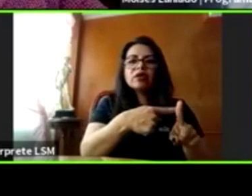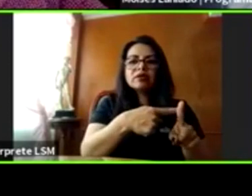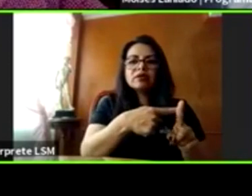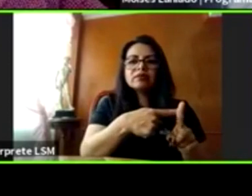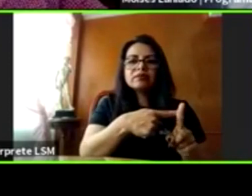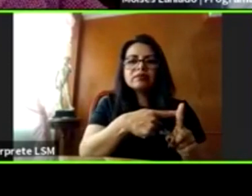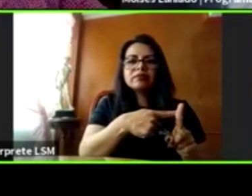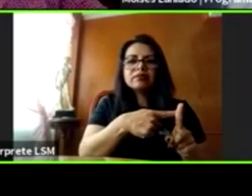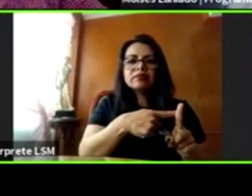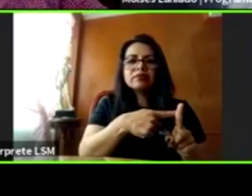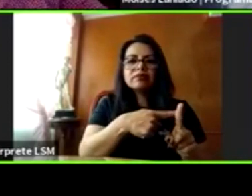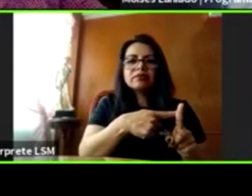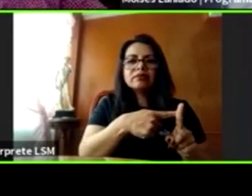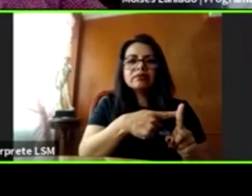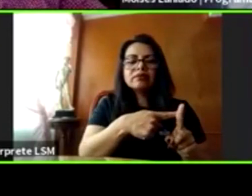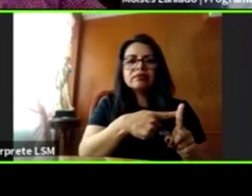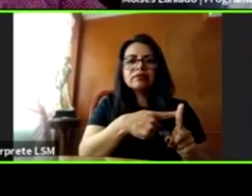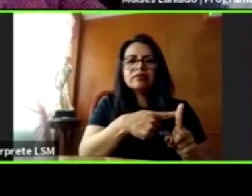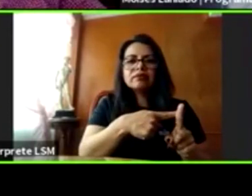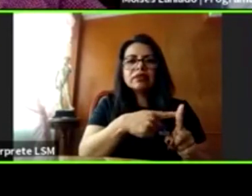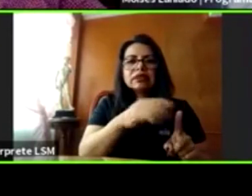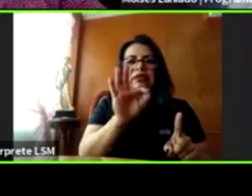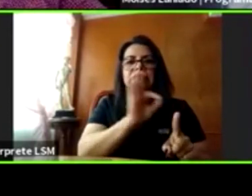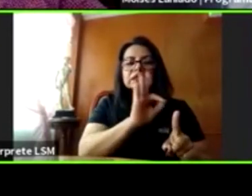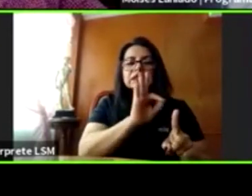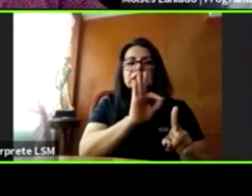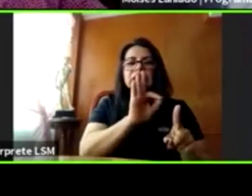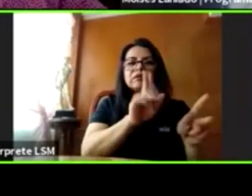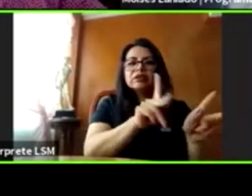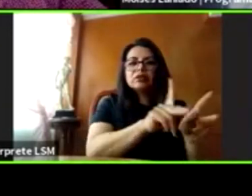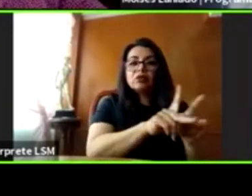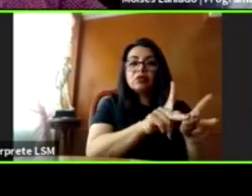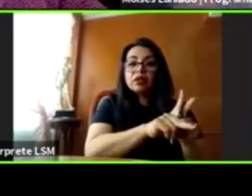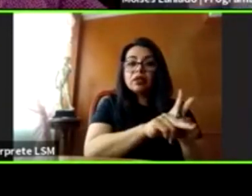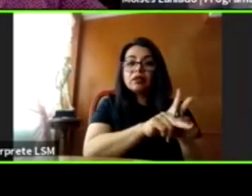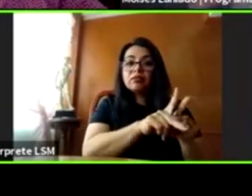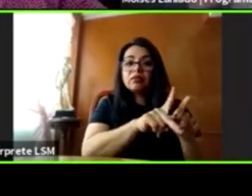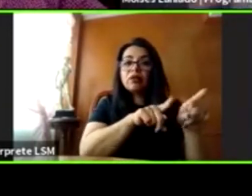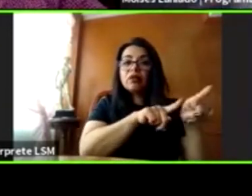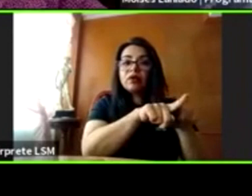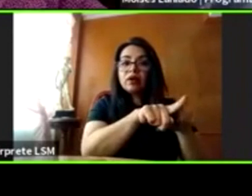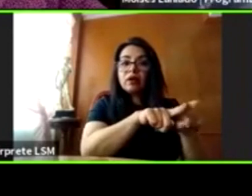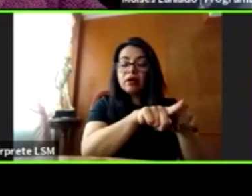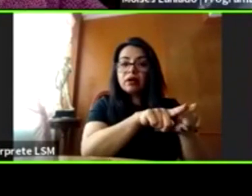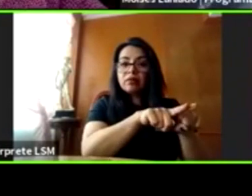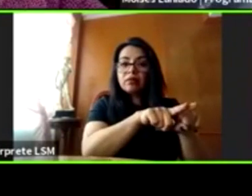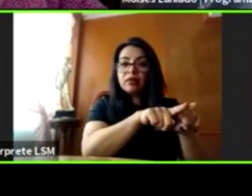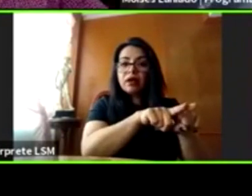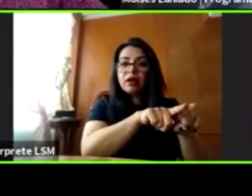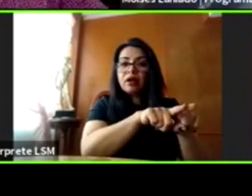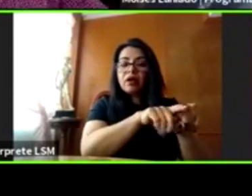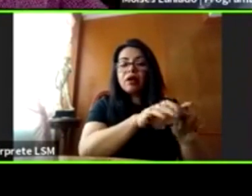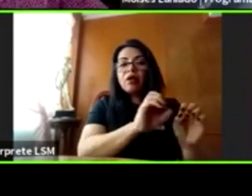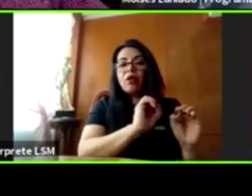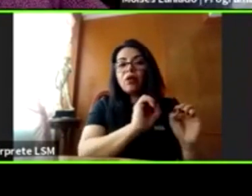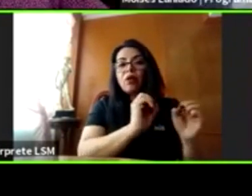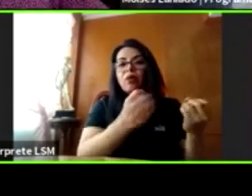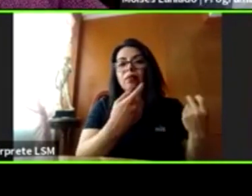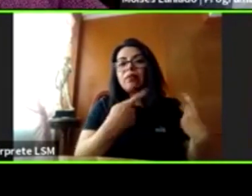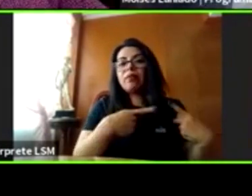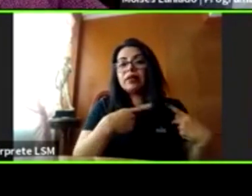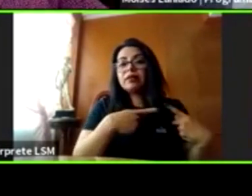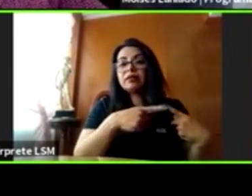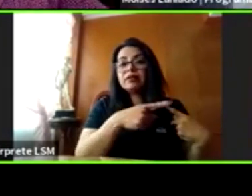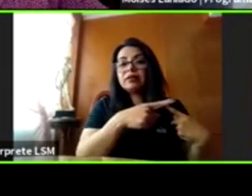es tu primo, es tu hermano, es una persona que también tienes vínculos